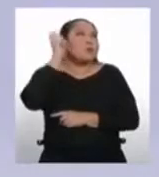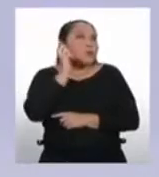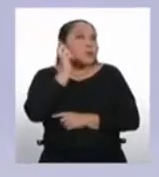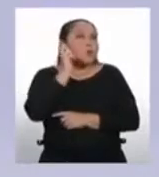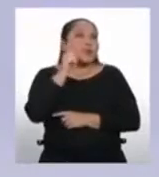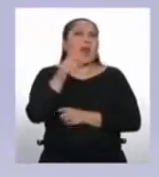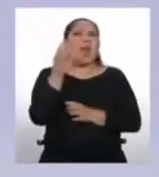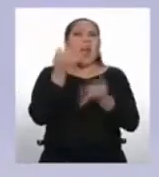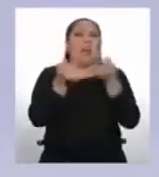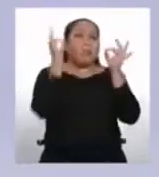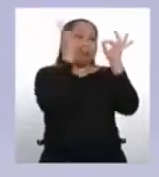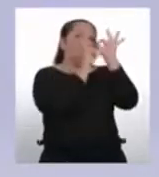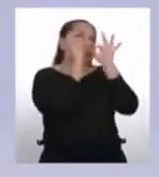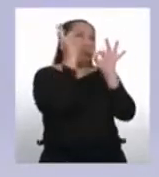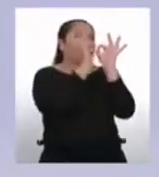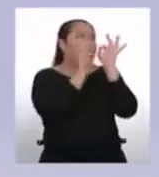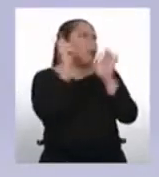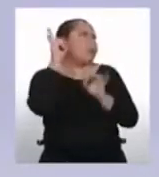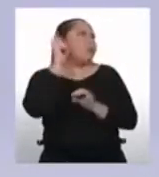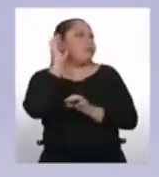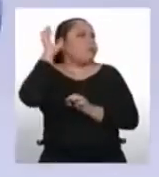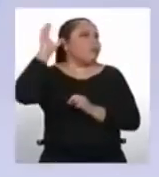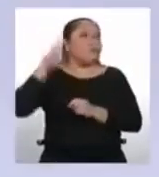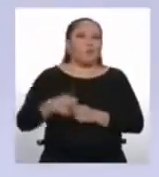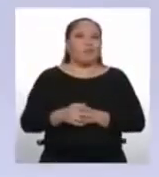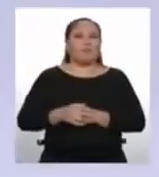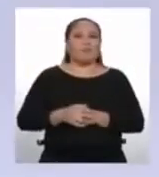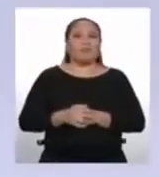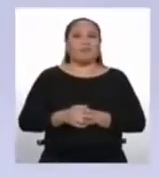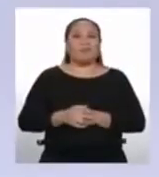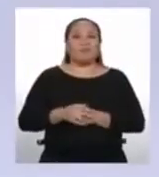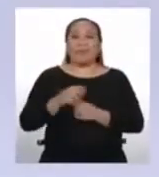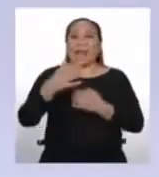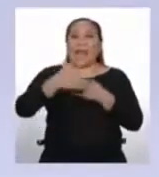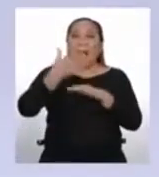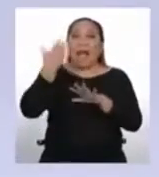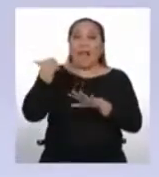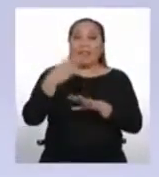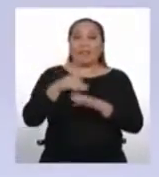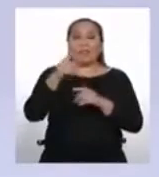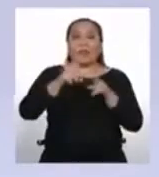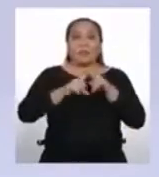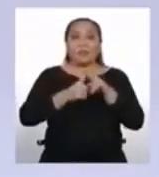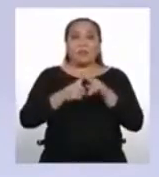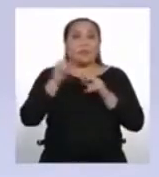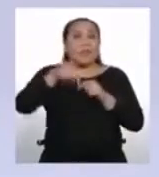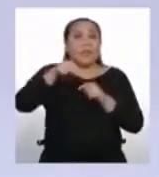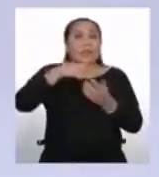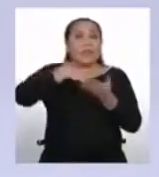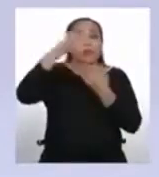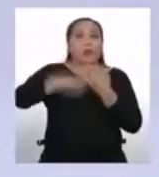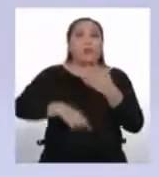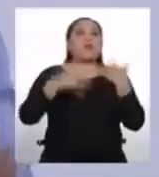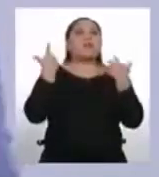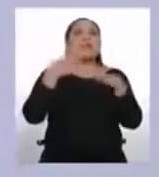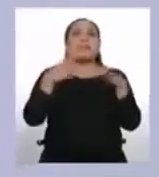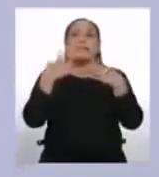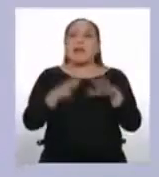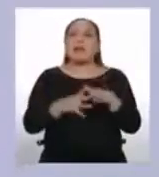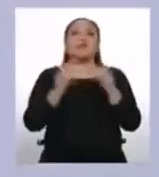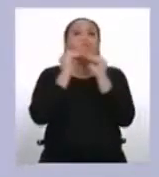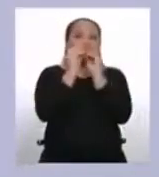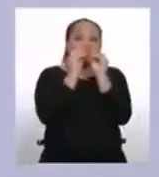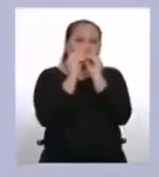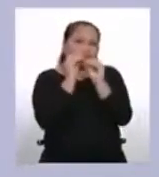tantas distracciones alrededor a veces resulta bastante retador. Antes de continuar conversando, ya saben que en este programa nos ponemos en acción y resolvemos retos.